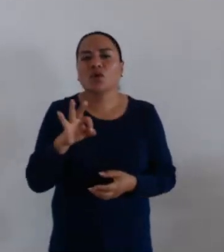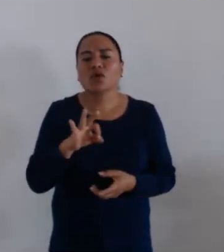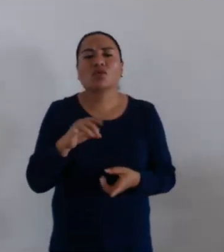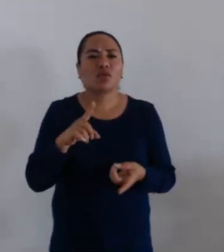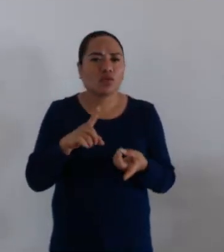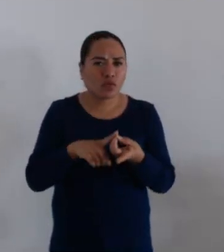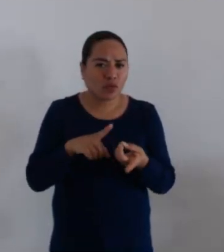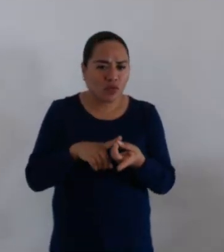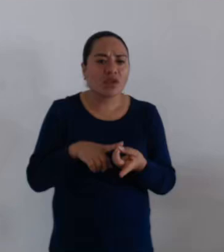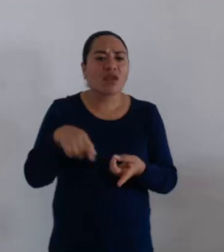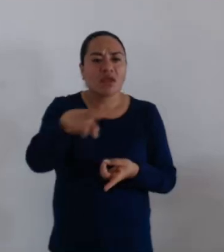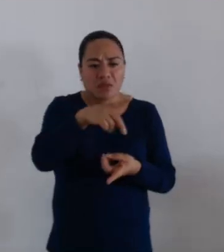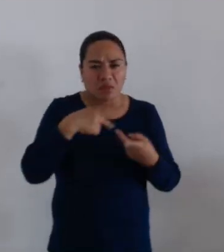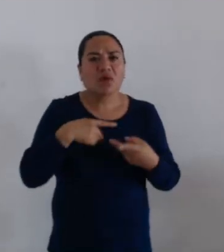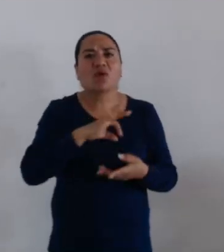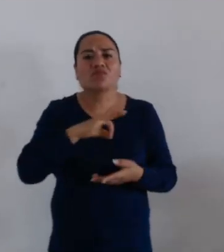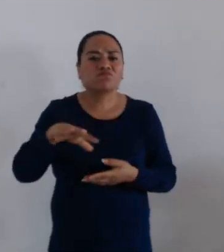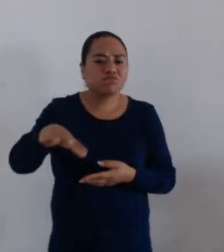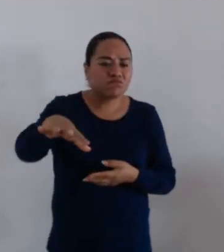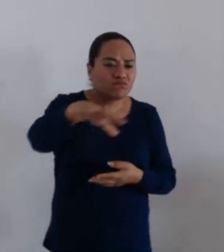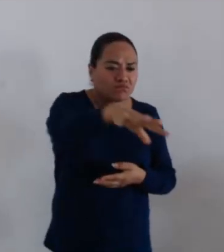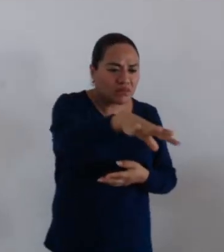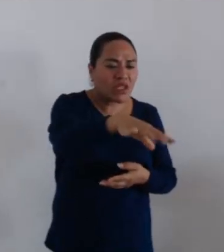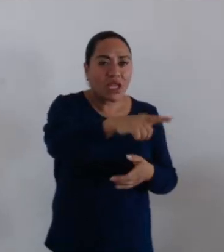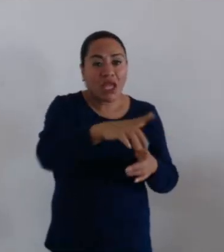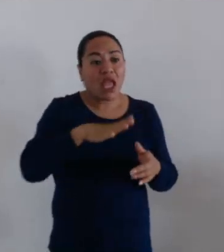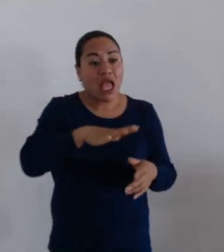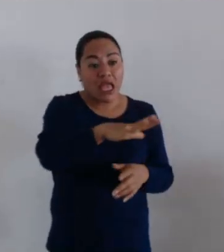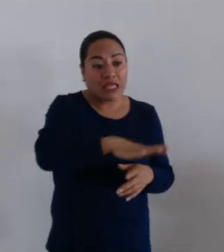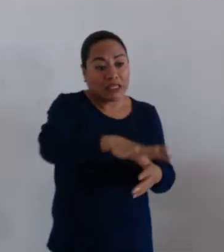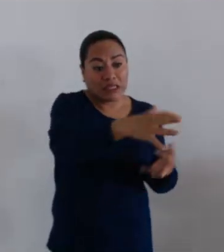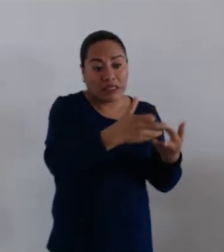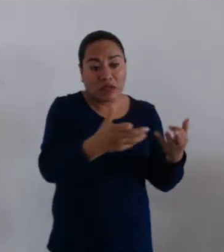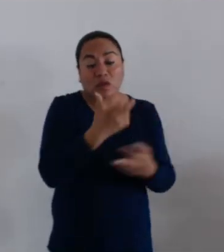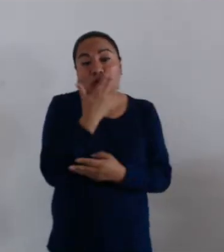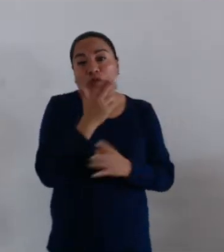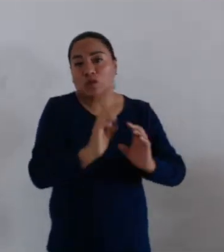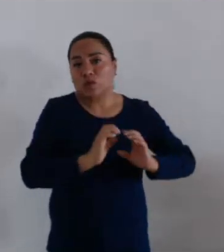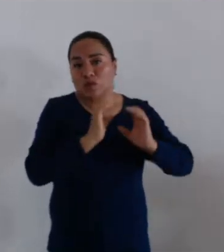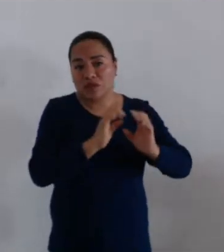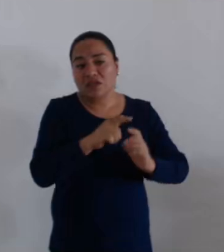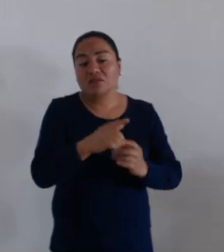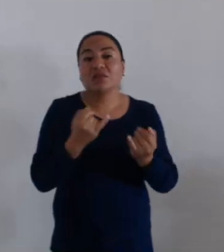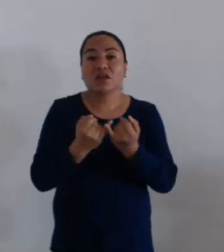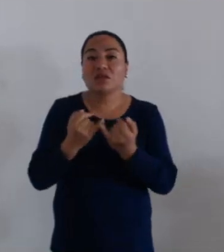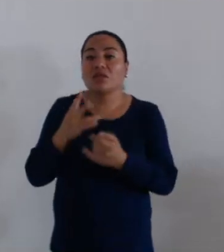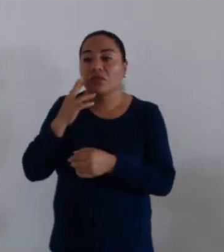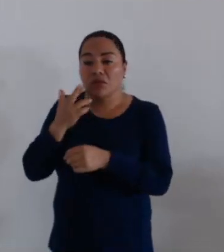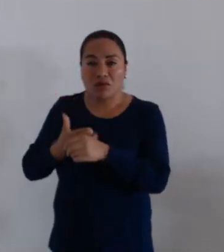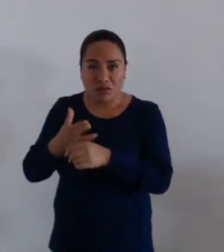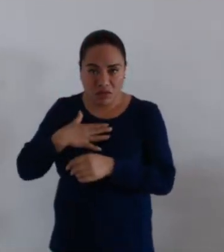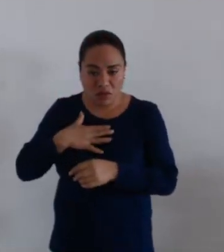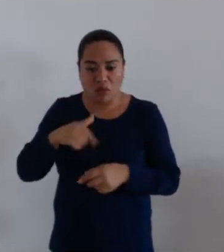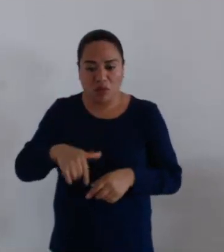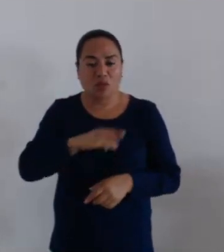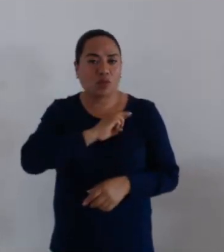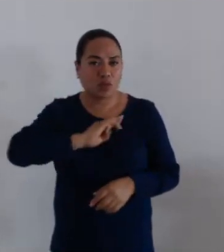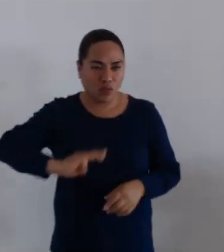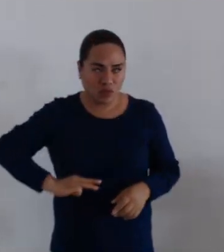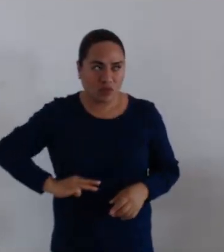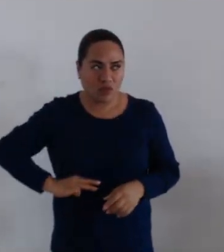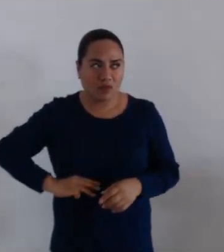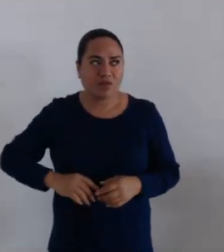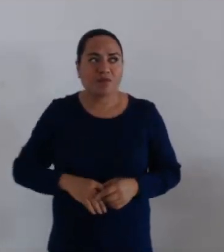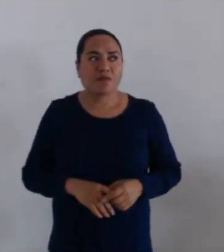alcance del mismo, pero sobre todo por ser una facultad como integrantes de este cabildo, pero sobre todo,